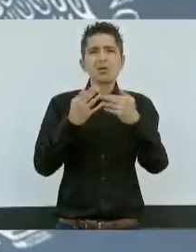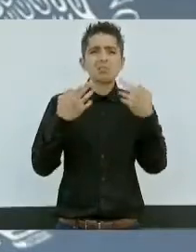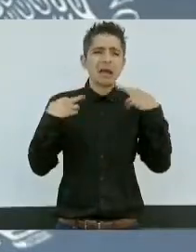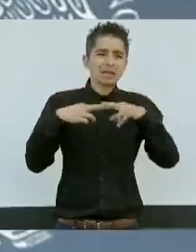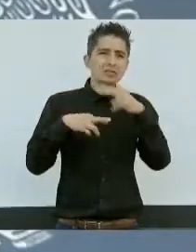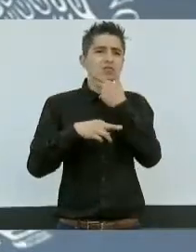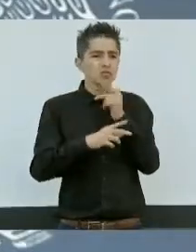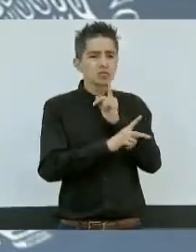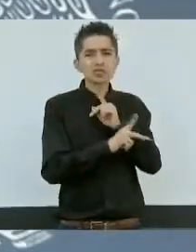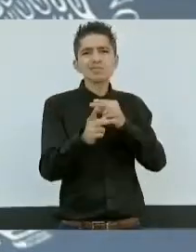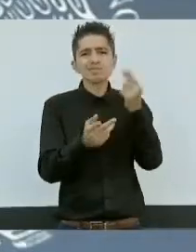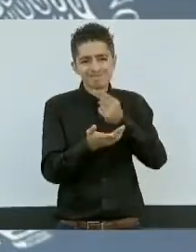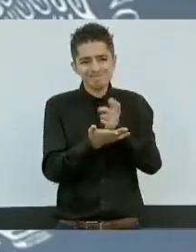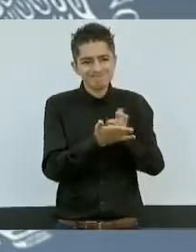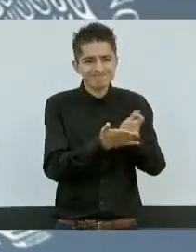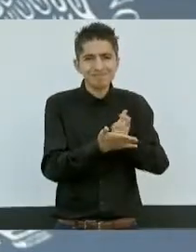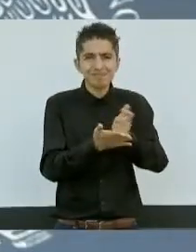maestros